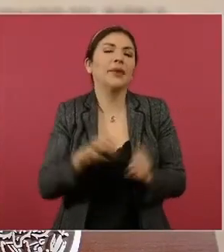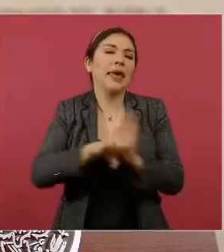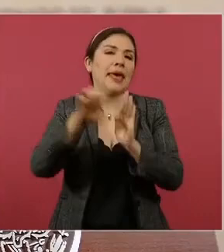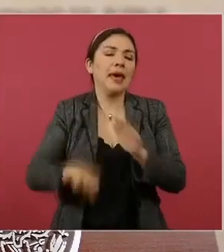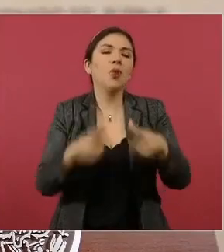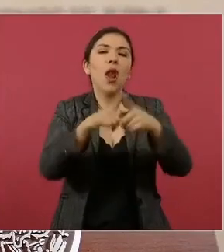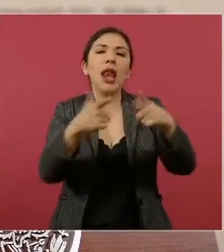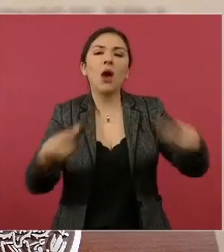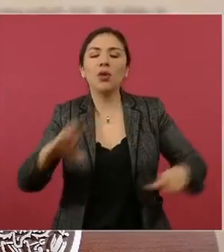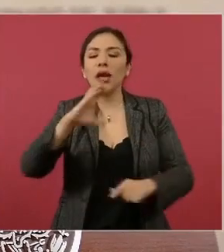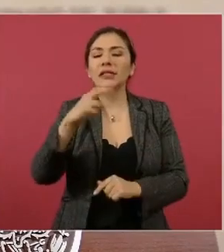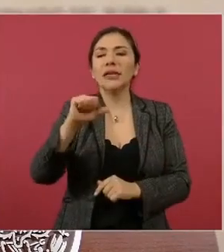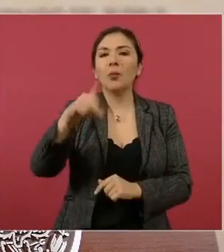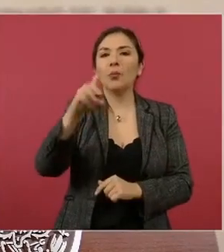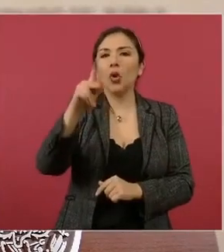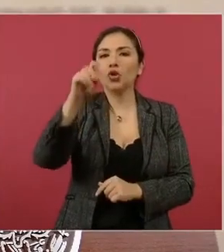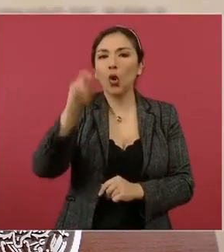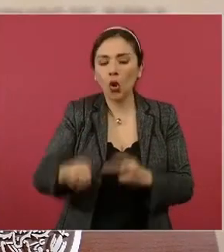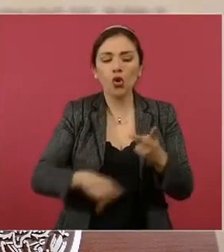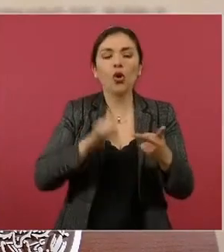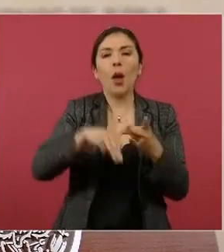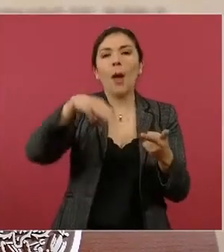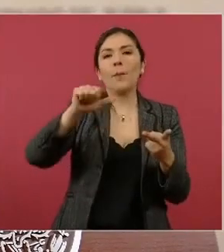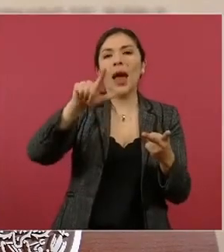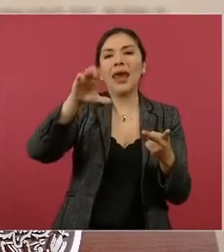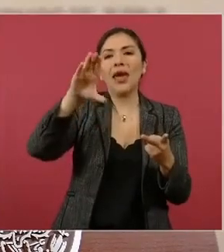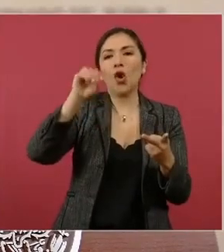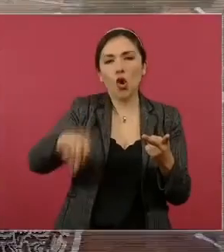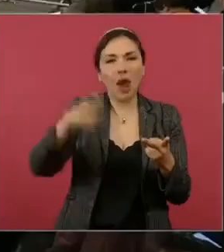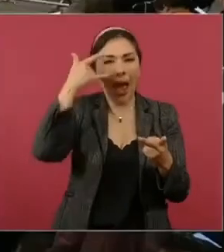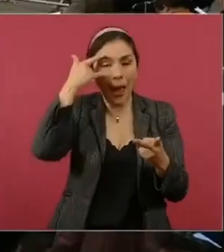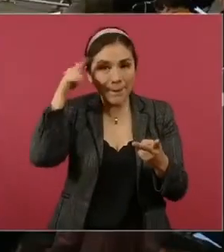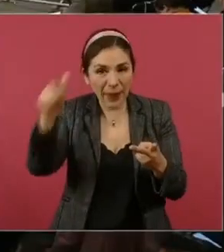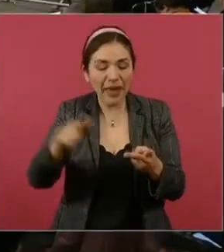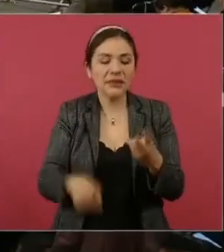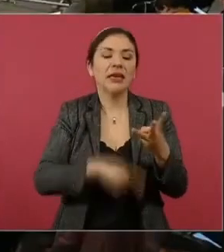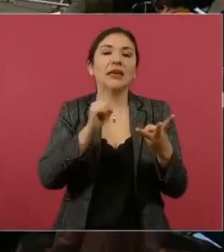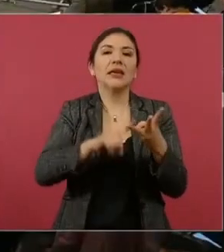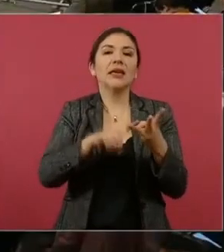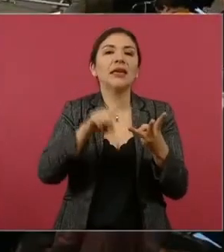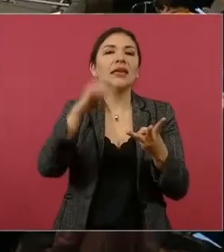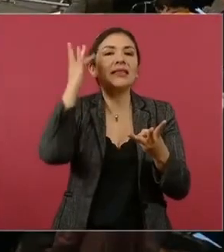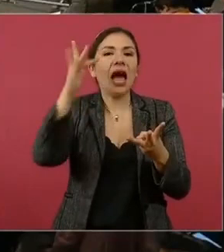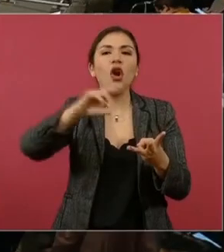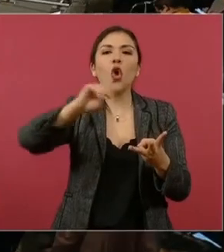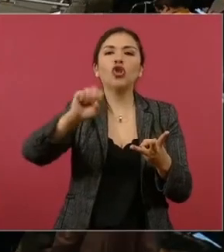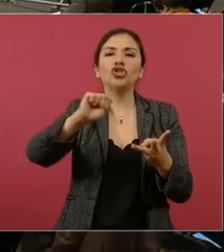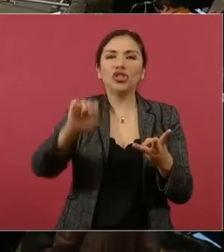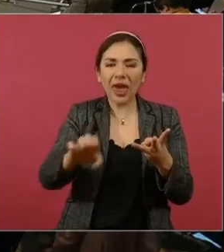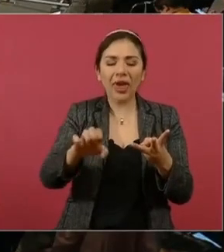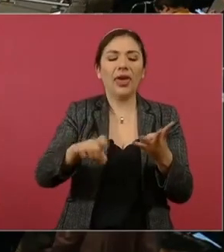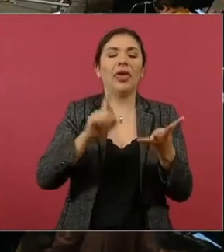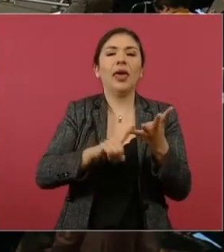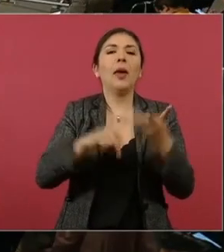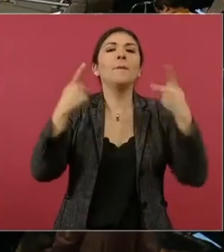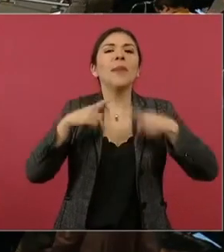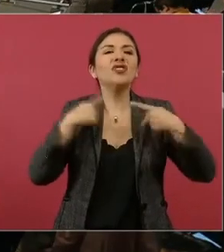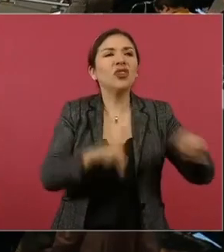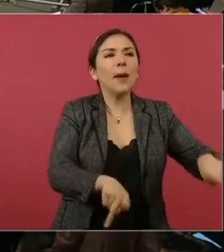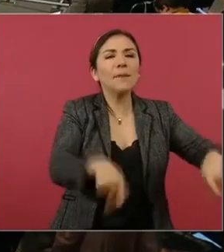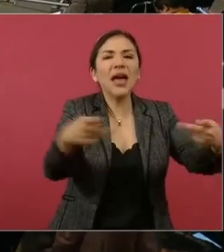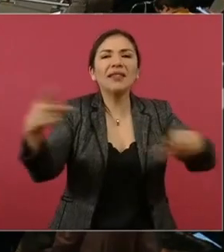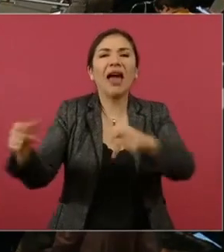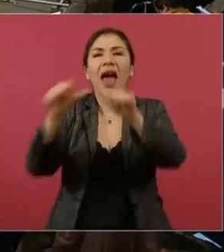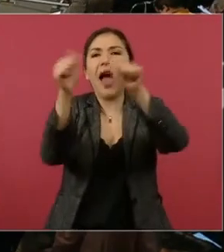la laguna de Champotón, el malecón de Campeche, el baluarte de San José y la gente con sus artesanías